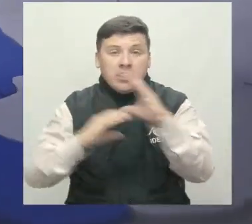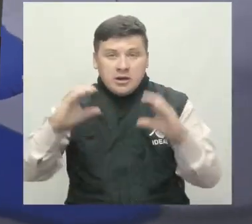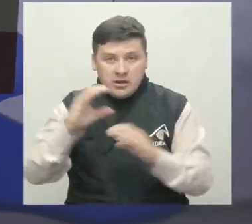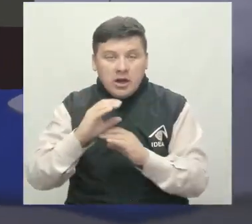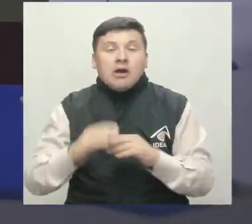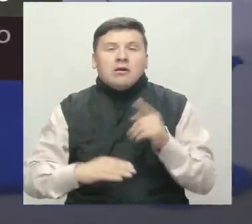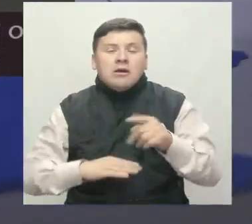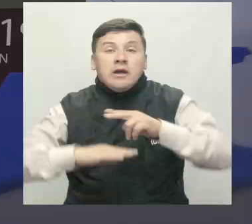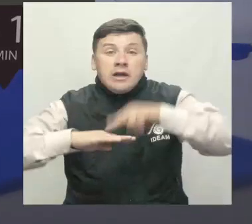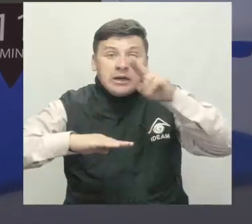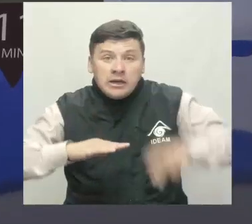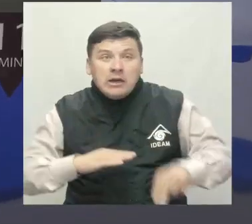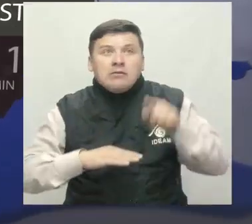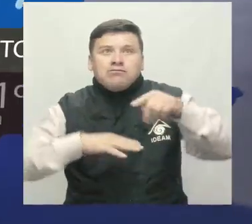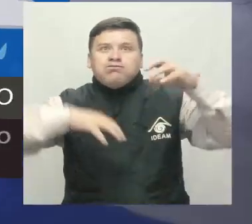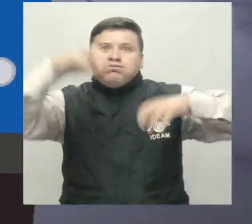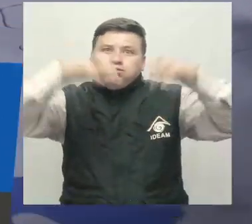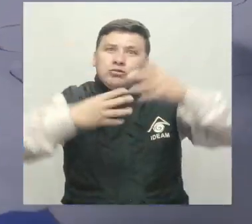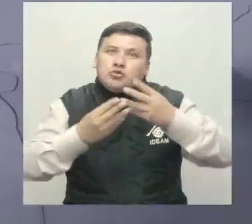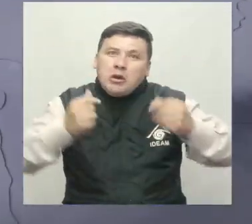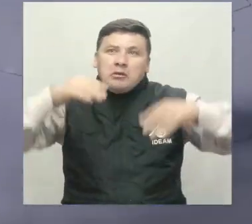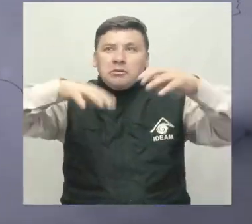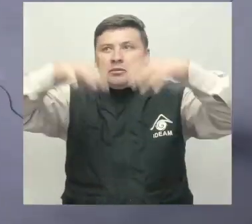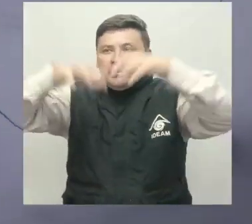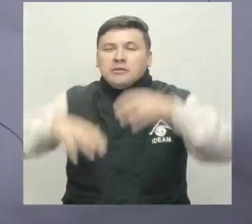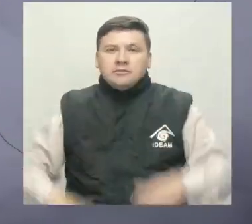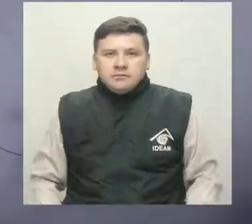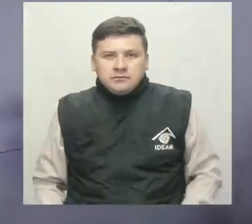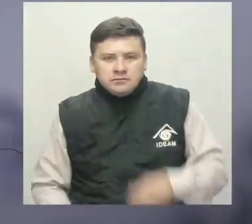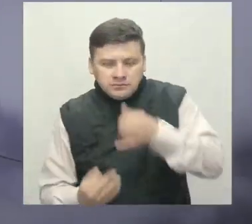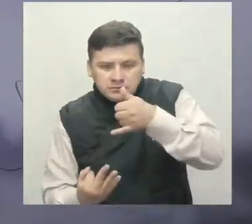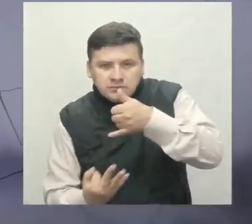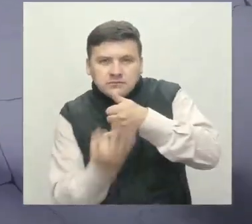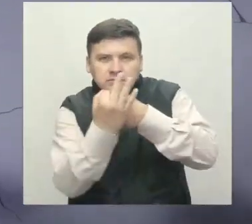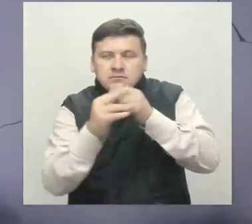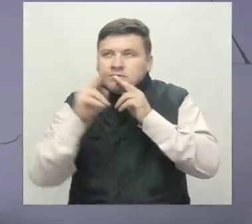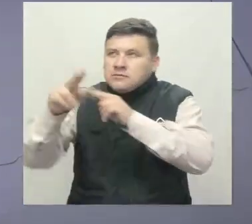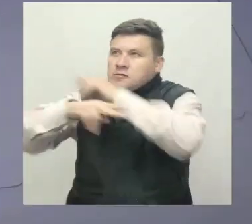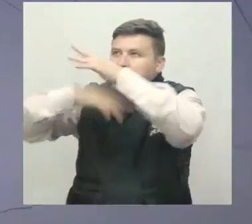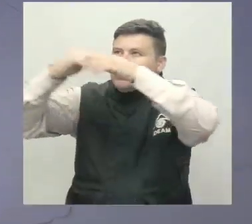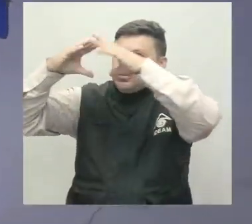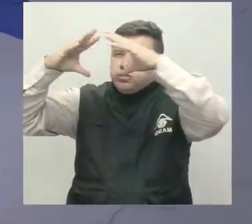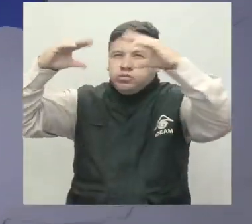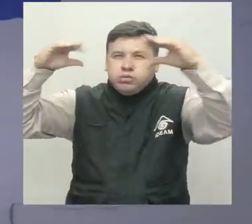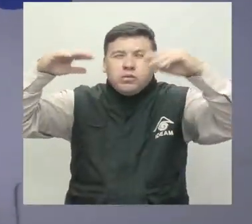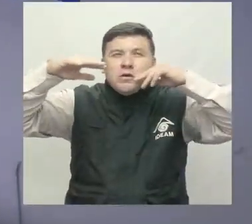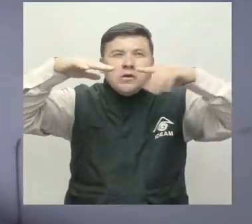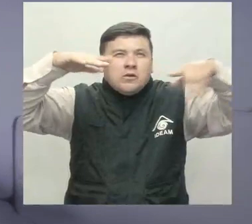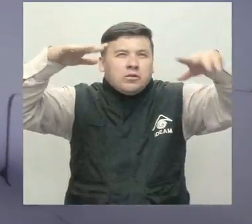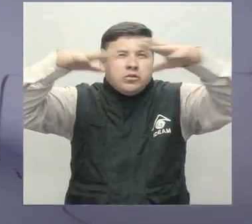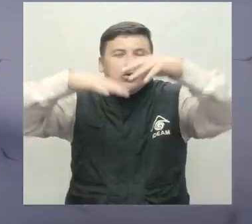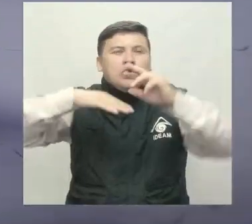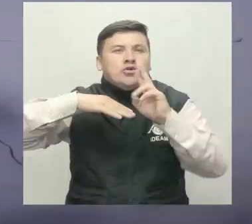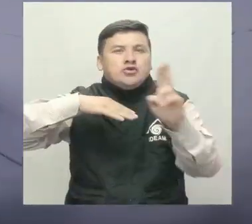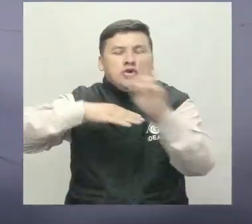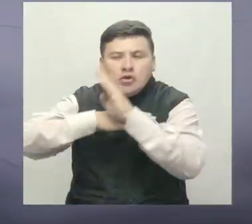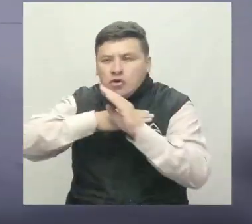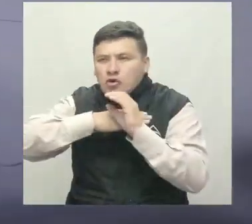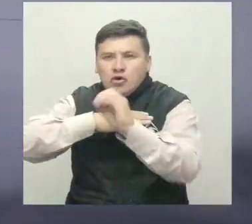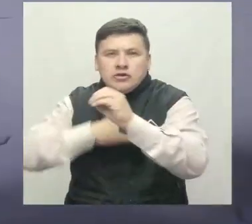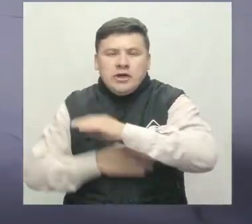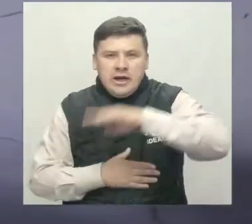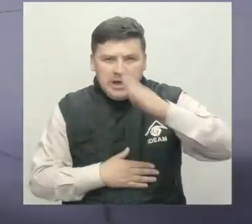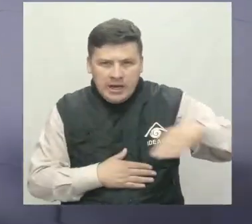Nariño esperamos lloviznas mucho más suaves. Hacia la zona andina las precipitaciones se concentrarán en zonas del sur y occidente de